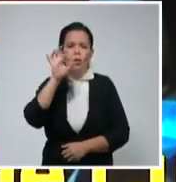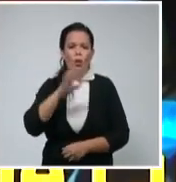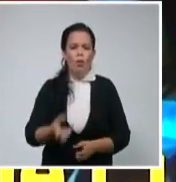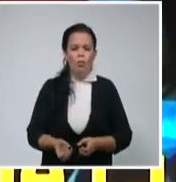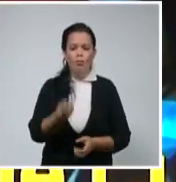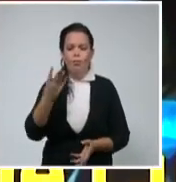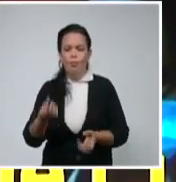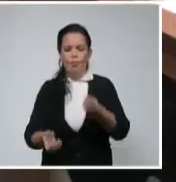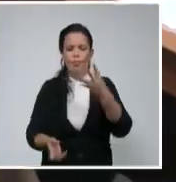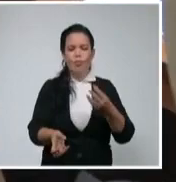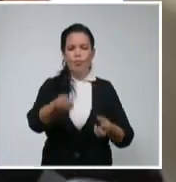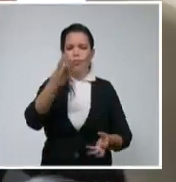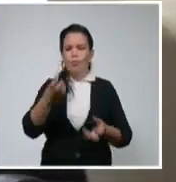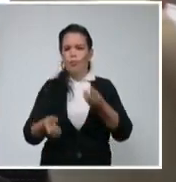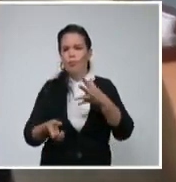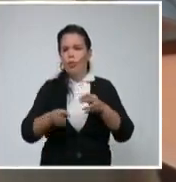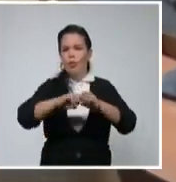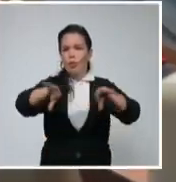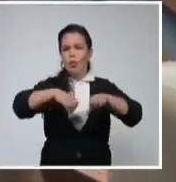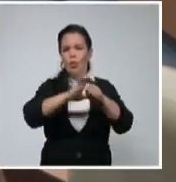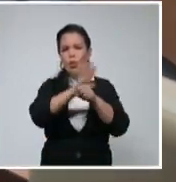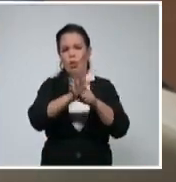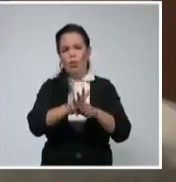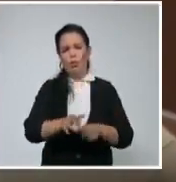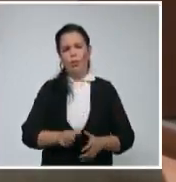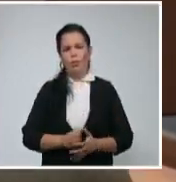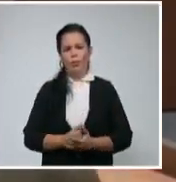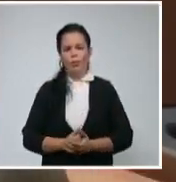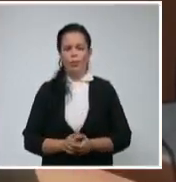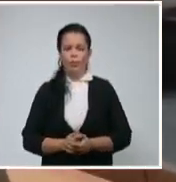-19. Wilmer Rodríguez Fernández, Sistema Informativo de la Televisión.